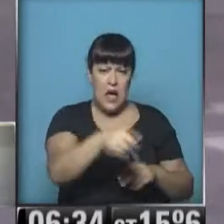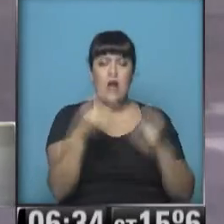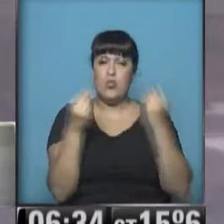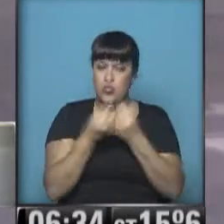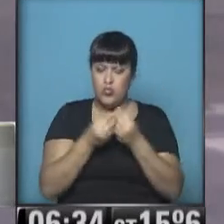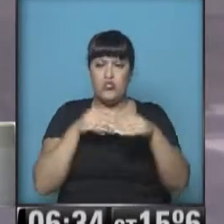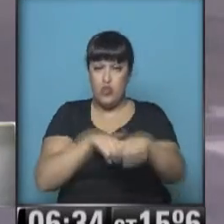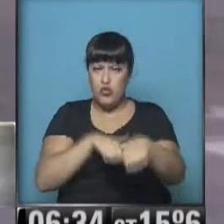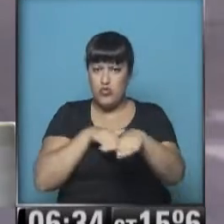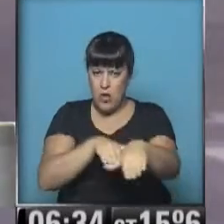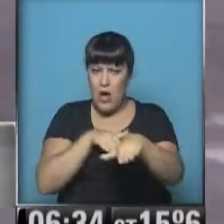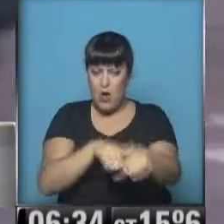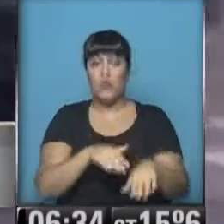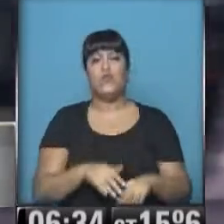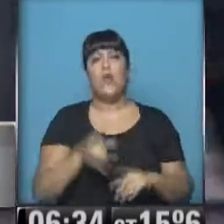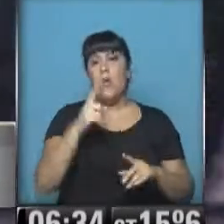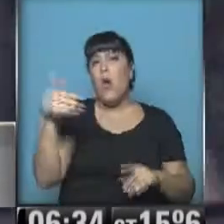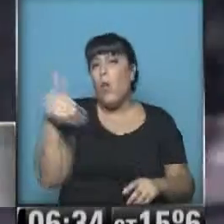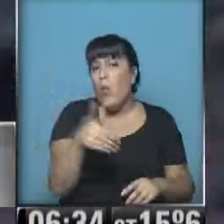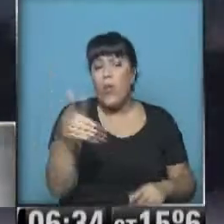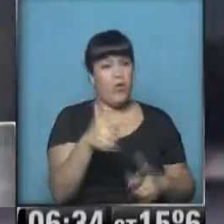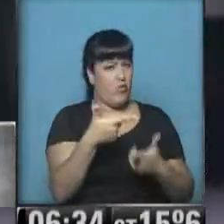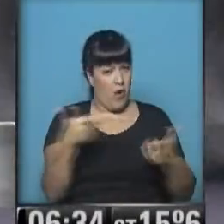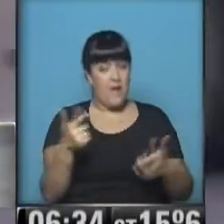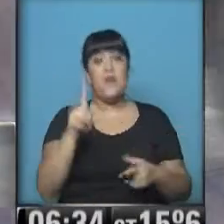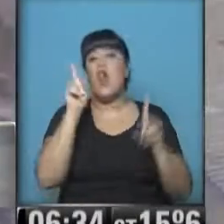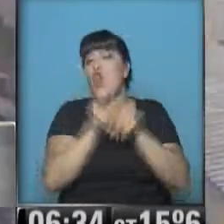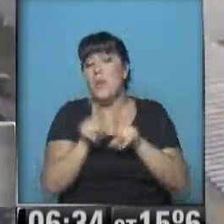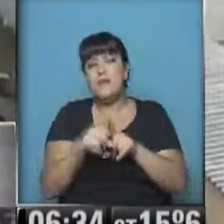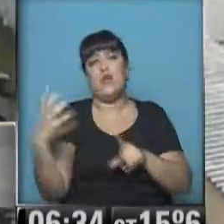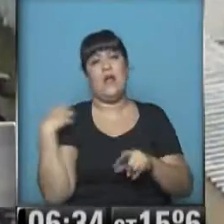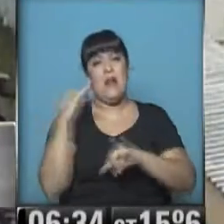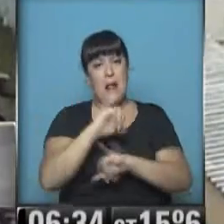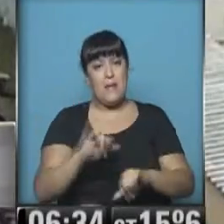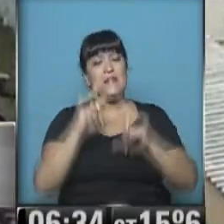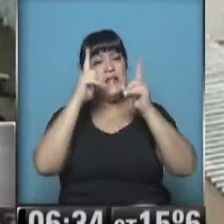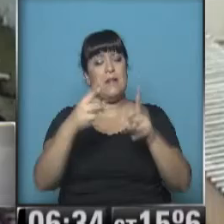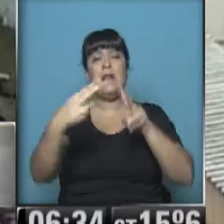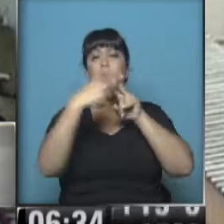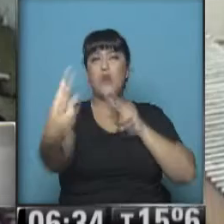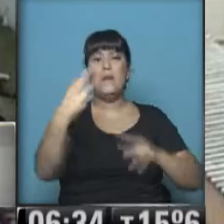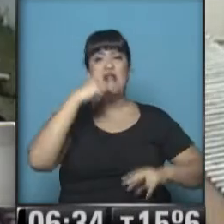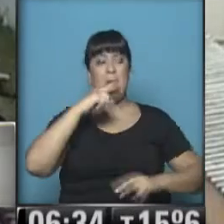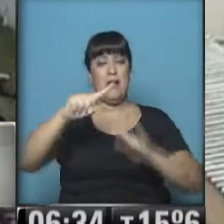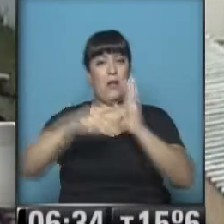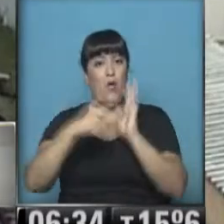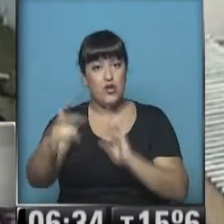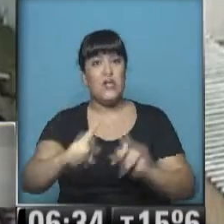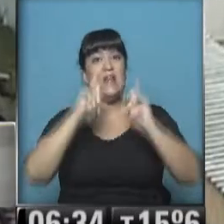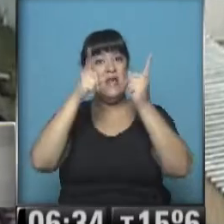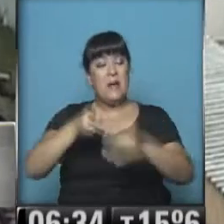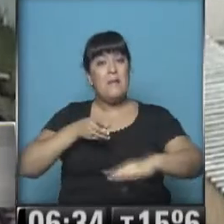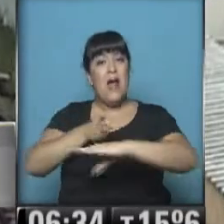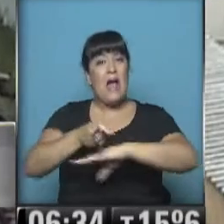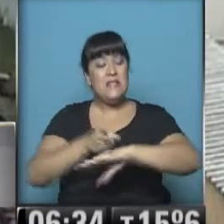tránsito a esta hora de la mañana, pero sin demoras. Y lo mismo ocurre en General Paz y la autopista La Plata-Buenos Aires. Y en Acceso Oeste